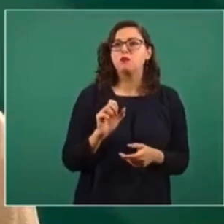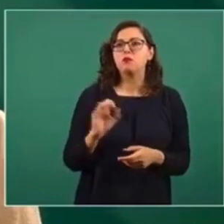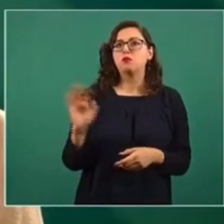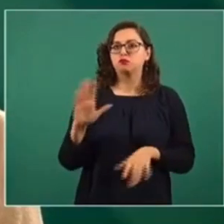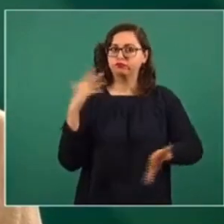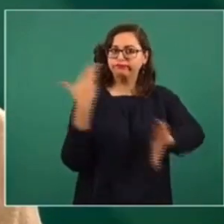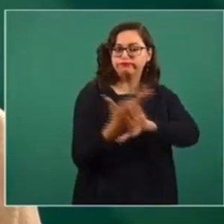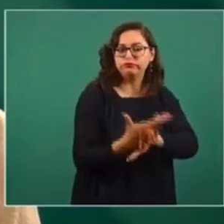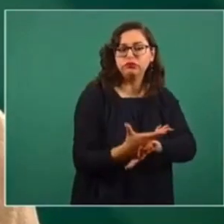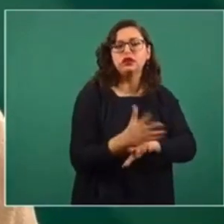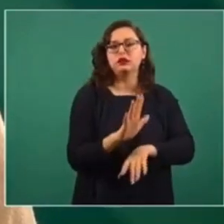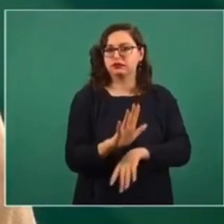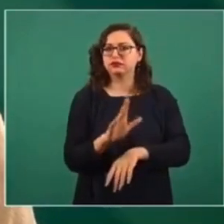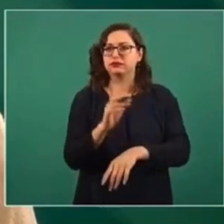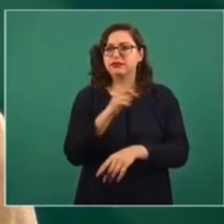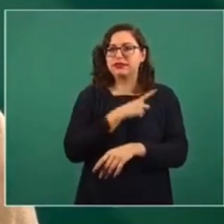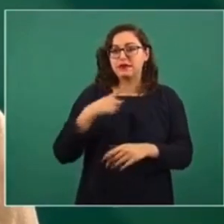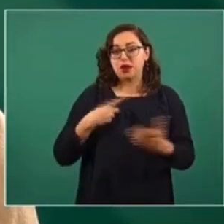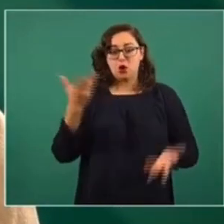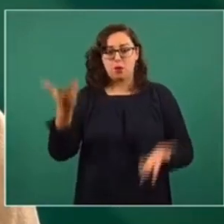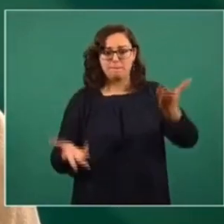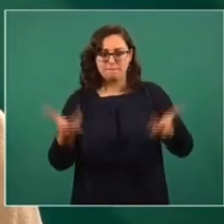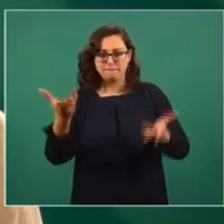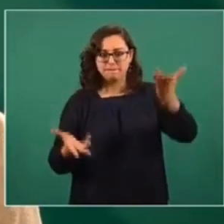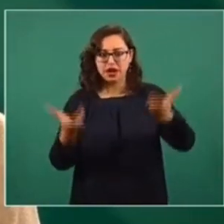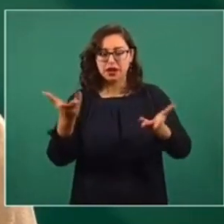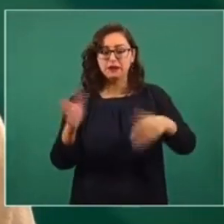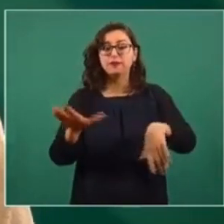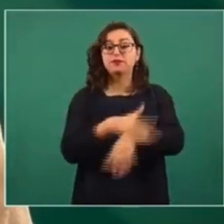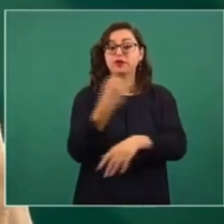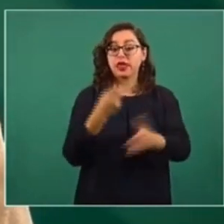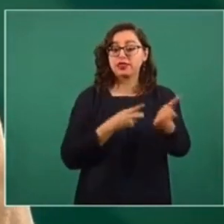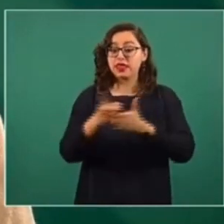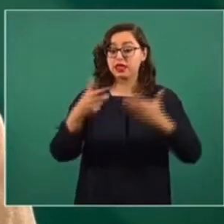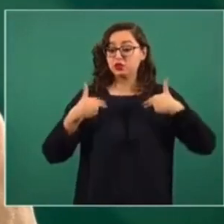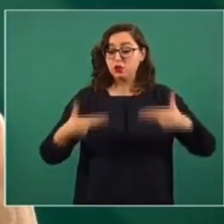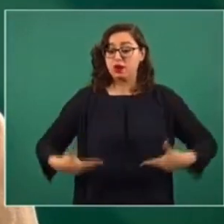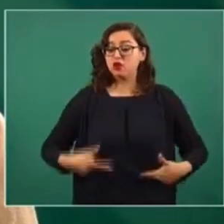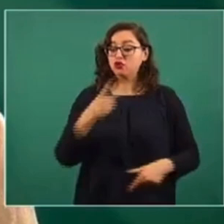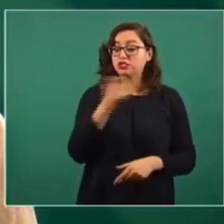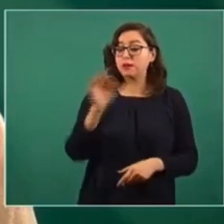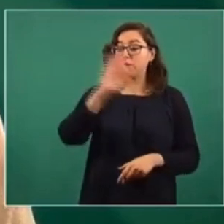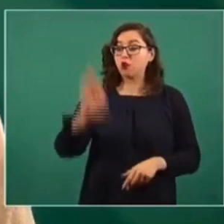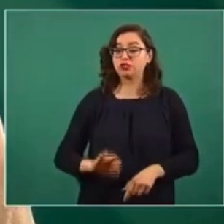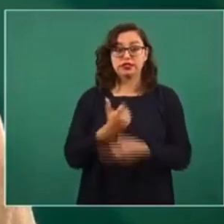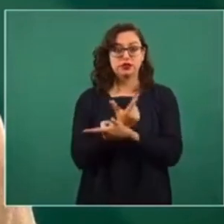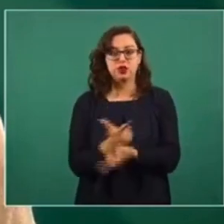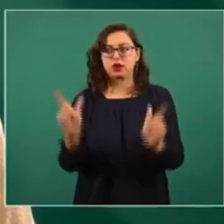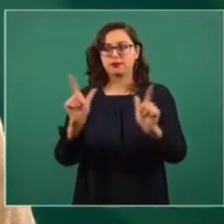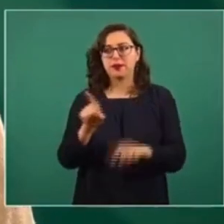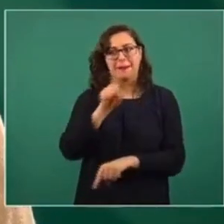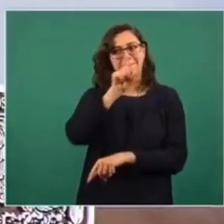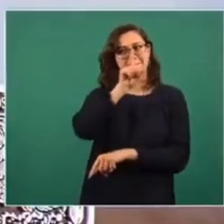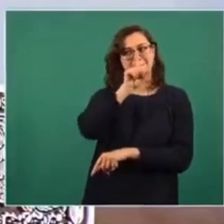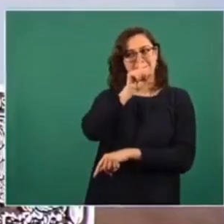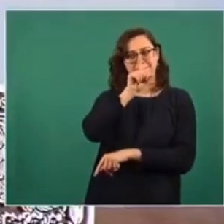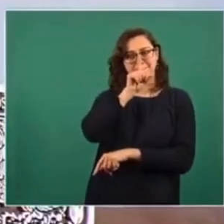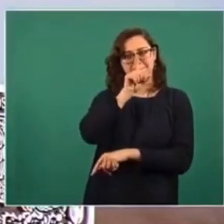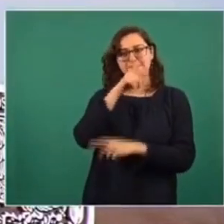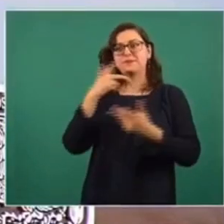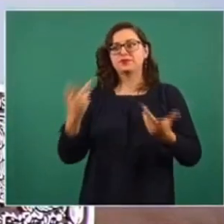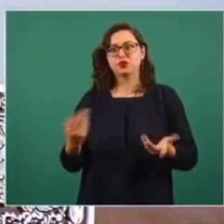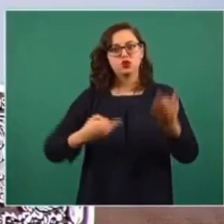terceros, porque ningún derecho humano es absoluto. Todos los derechos humanos tienen